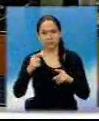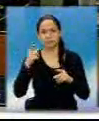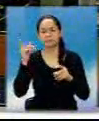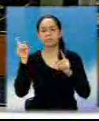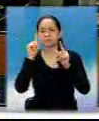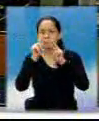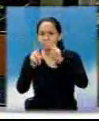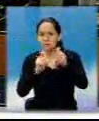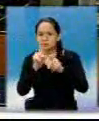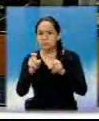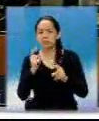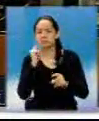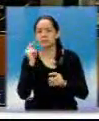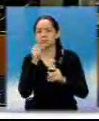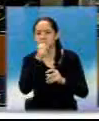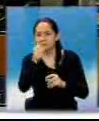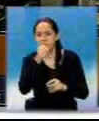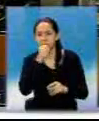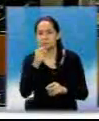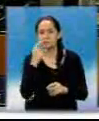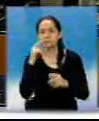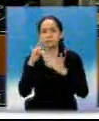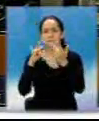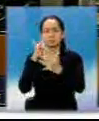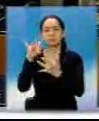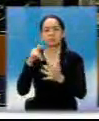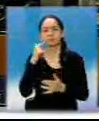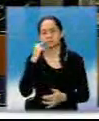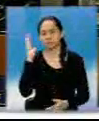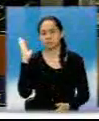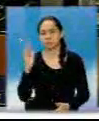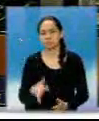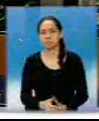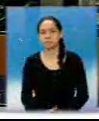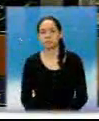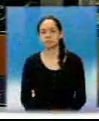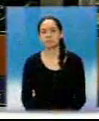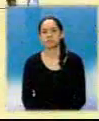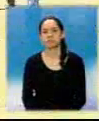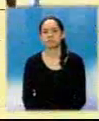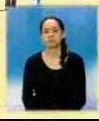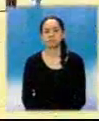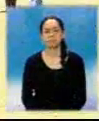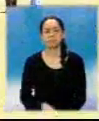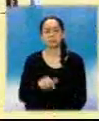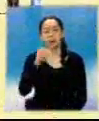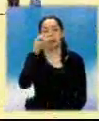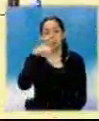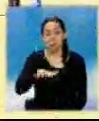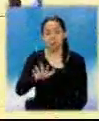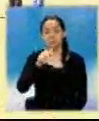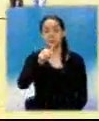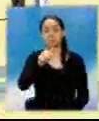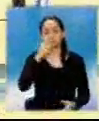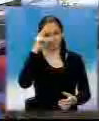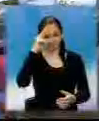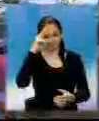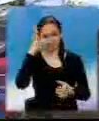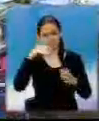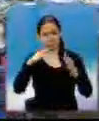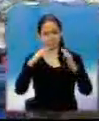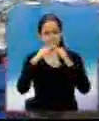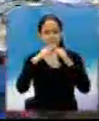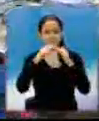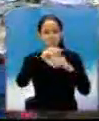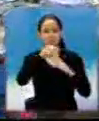Nuestros compañeros Cristian Martínez y Ligia Herrera hicieron un recorrido por el lugar. Veamos. En marzo de este año, la vida de cientos de familias que